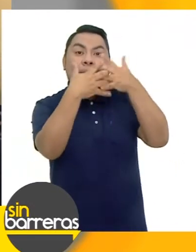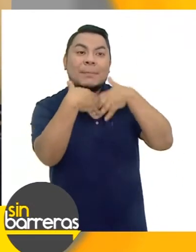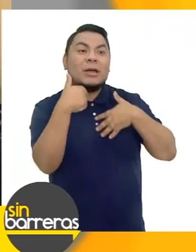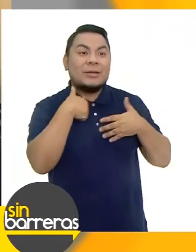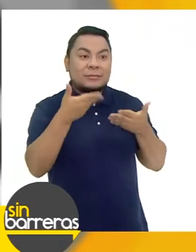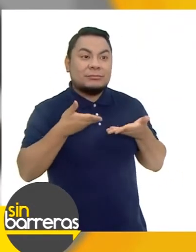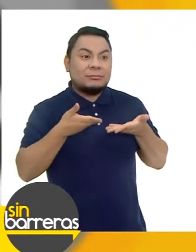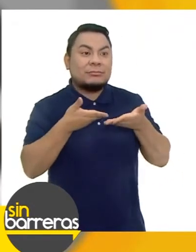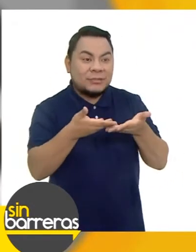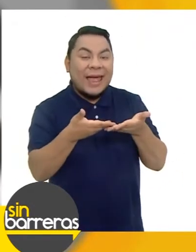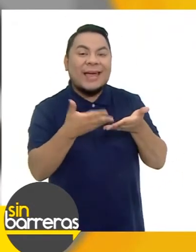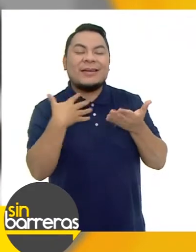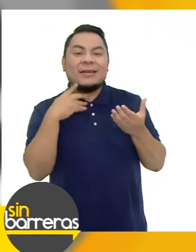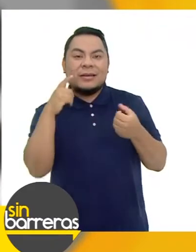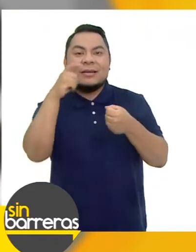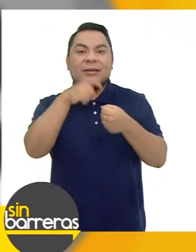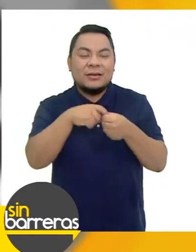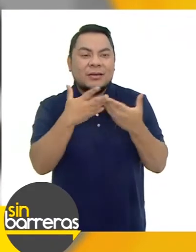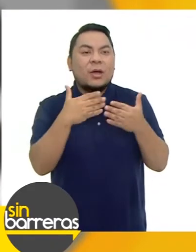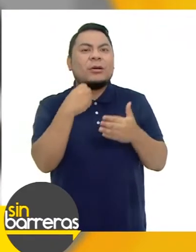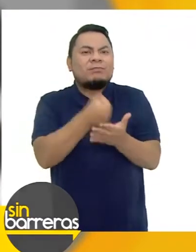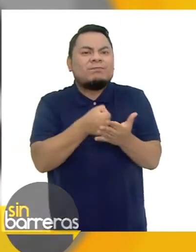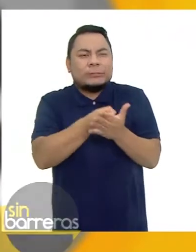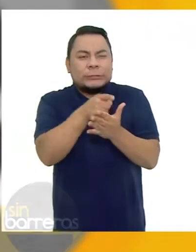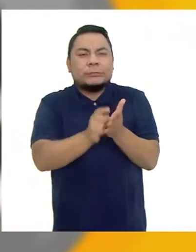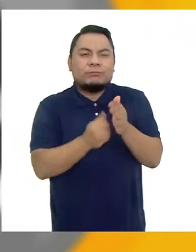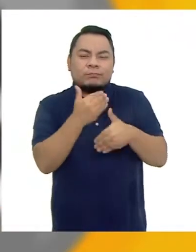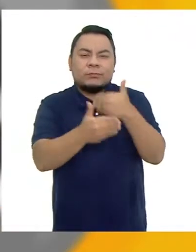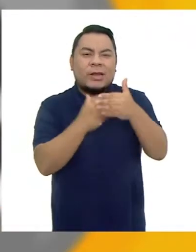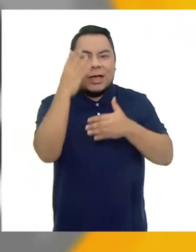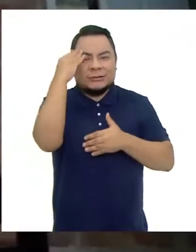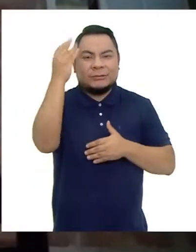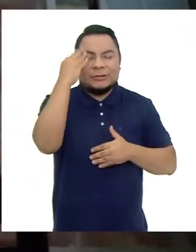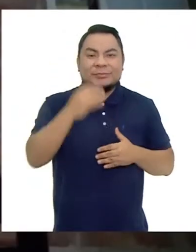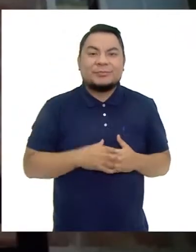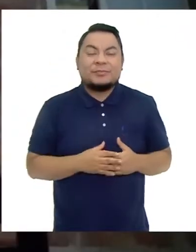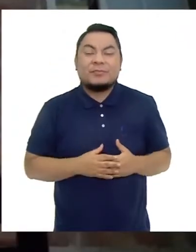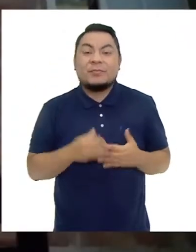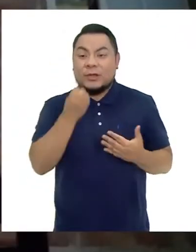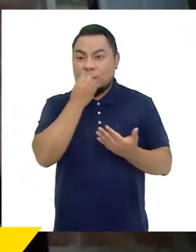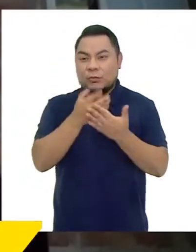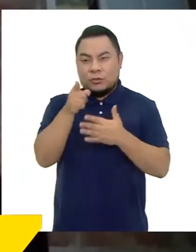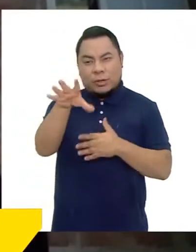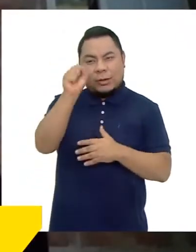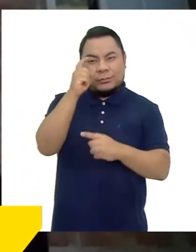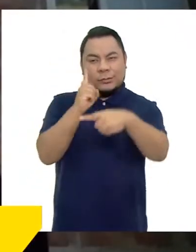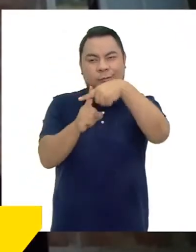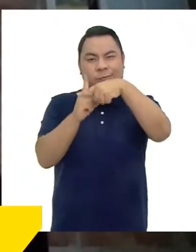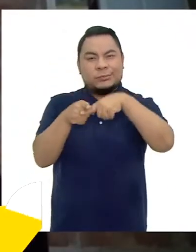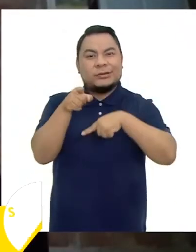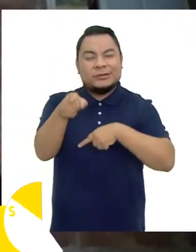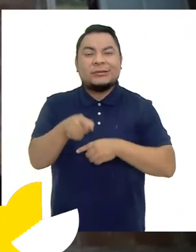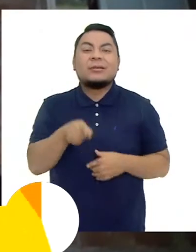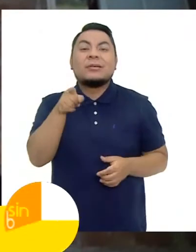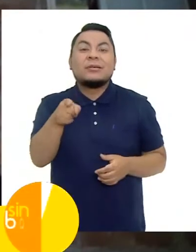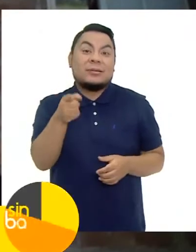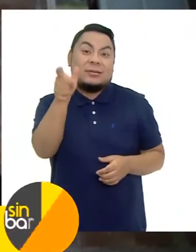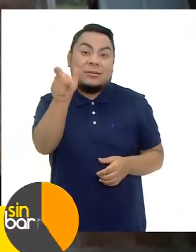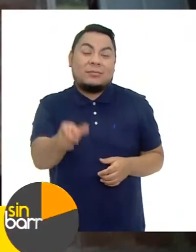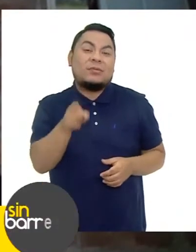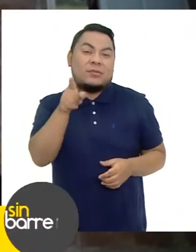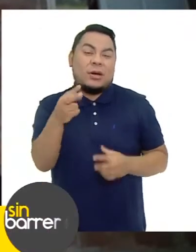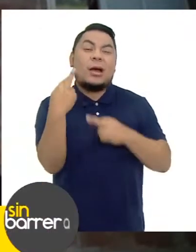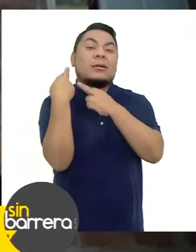que me abrió la puerta y de seguir adelante y gané experiencia. Las virtudes que veo en él es ser un hombre